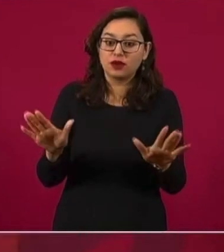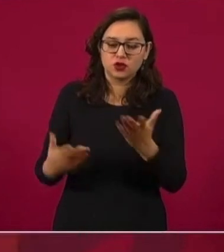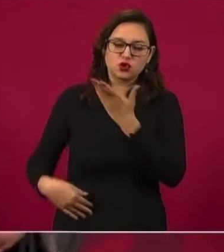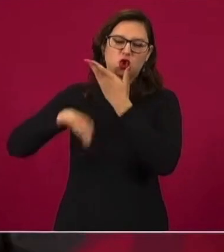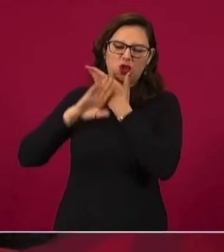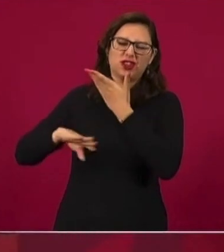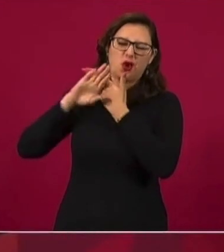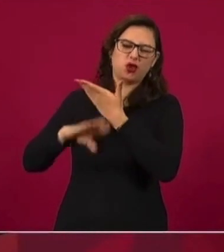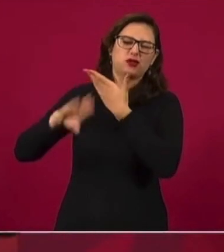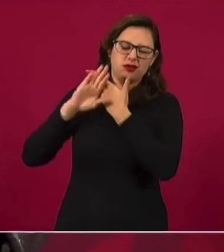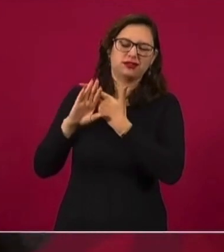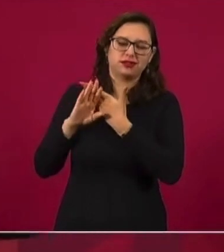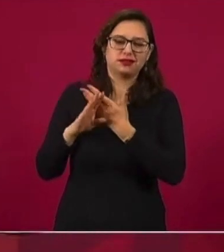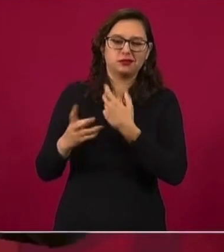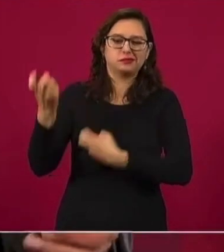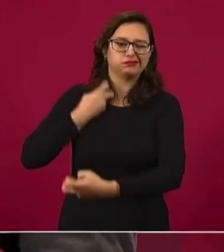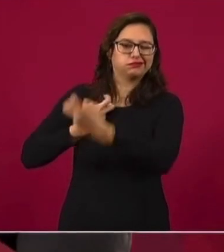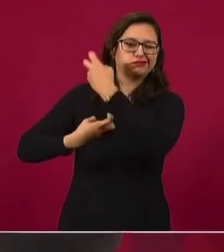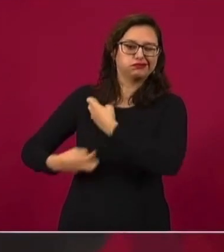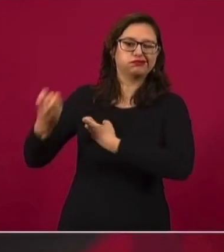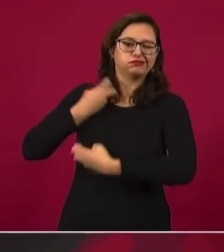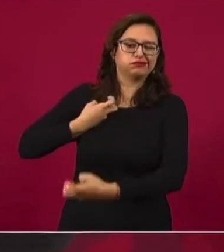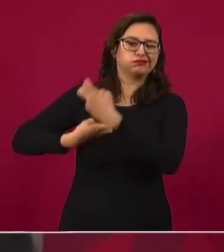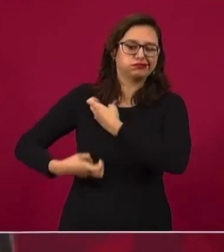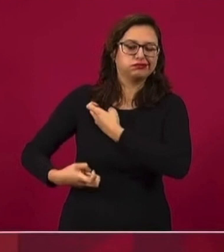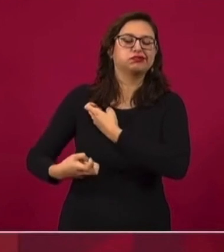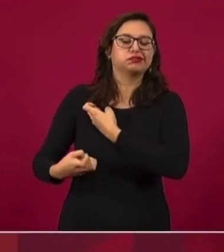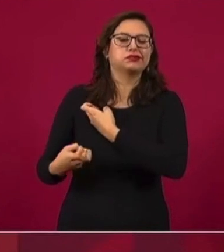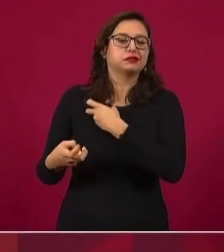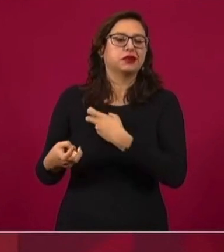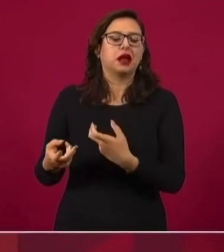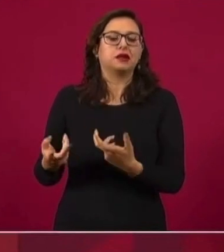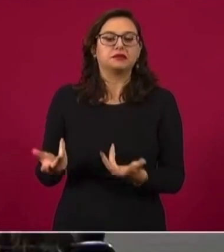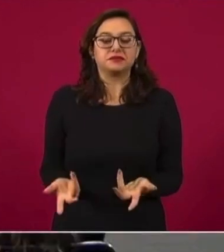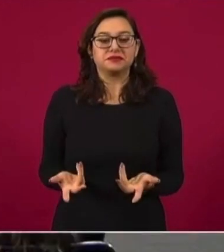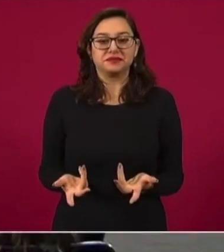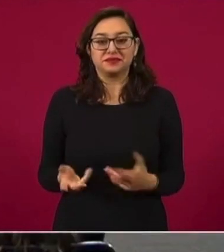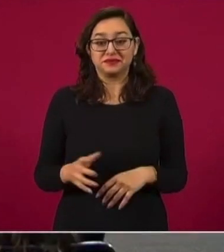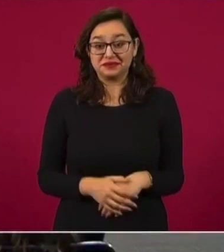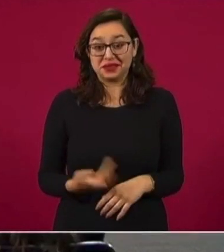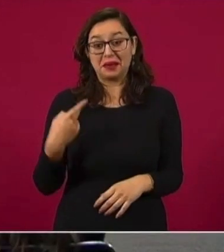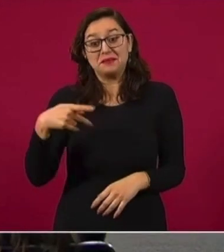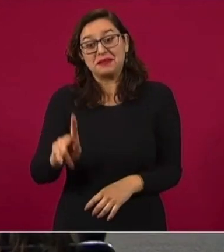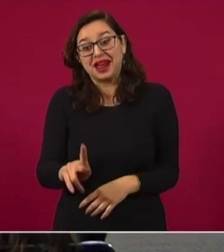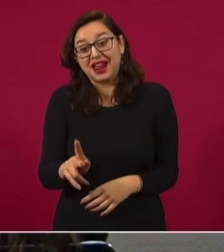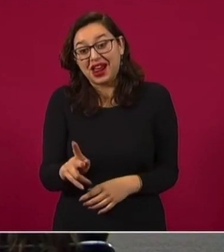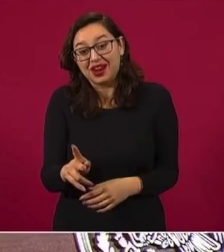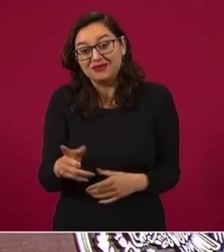contra mía, hablando en contra mía, yo traigo un ángel de la guarda,